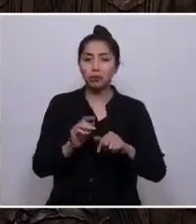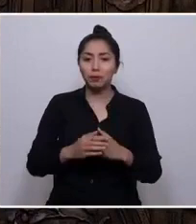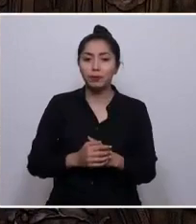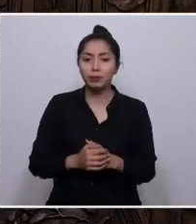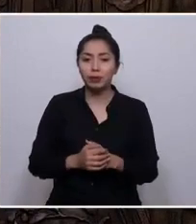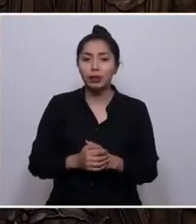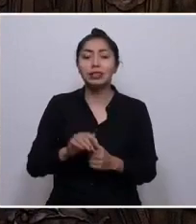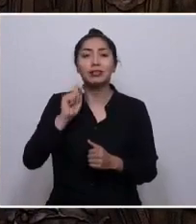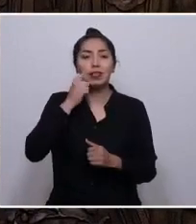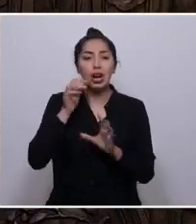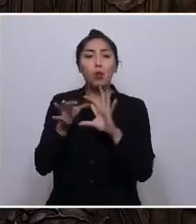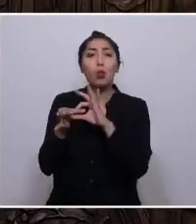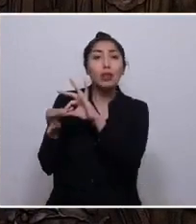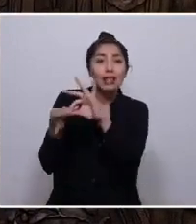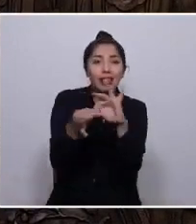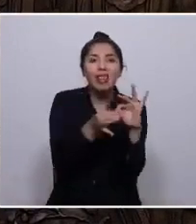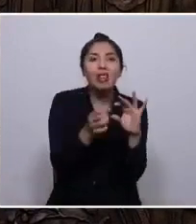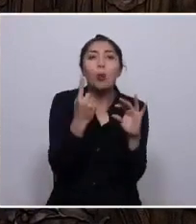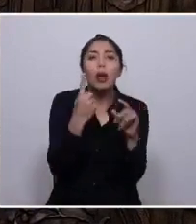Unidad en la diversidad.